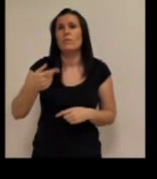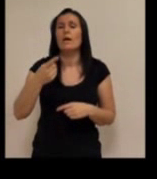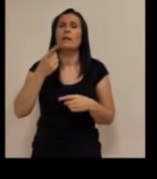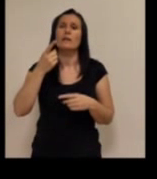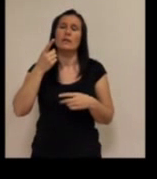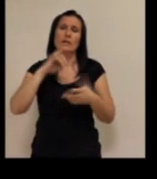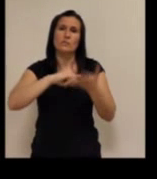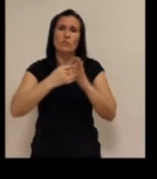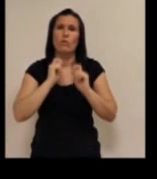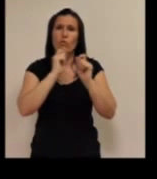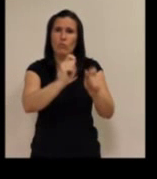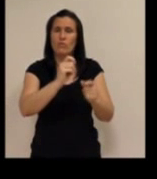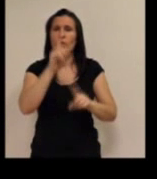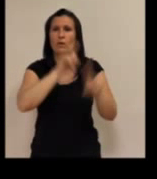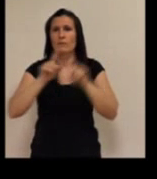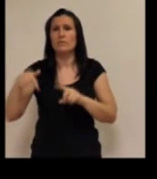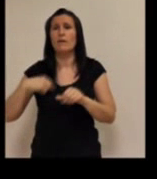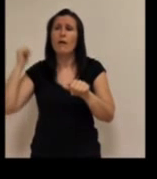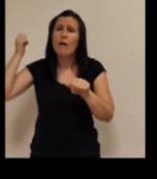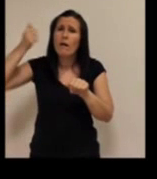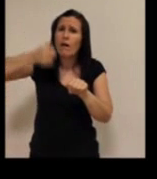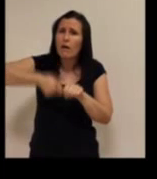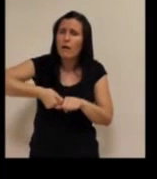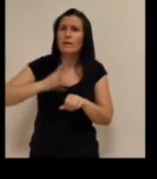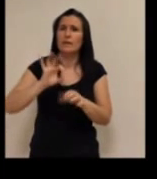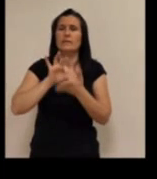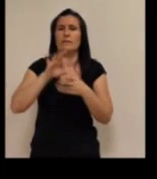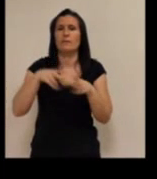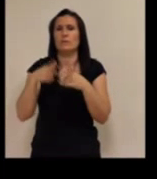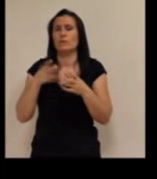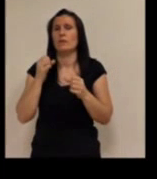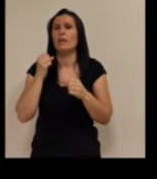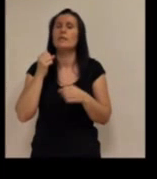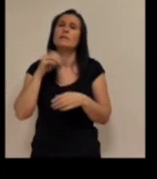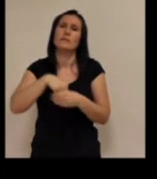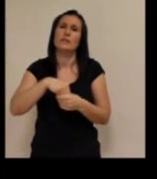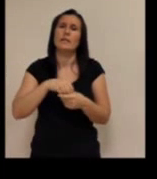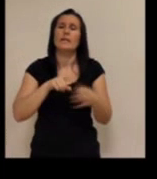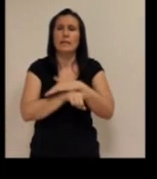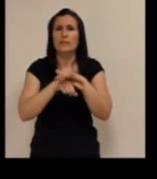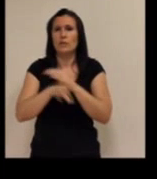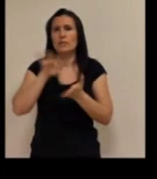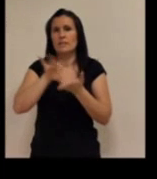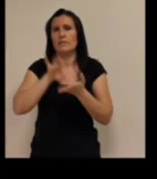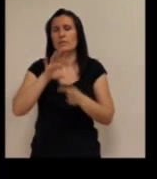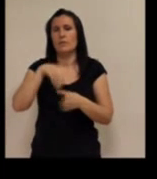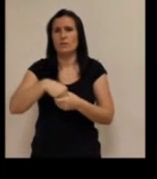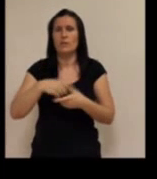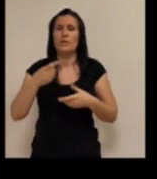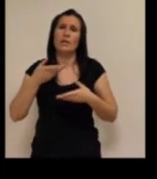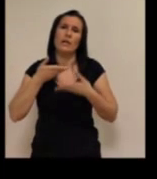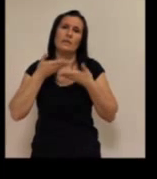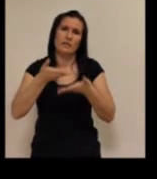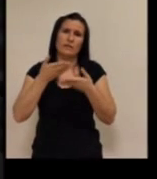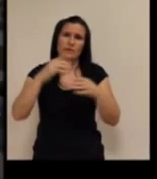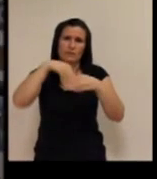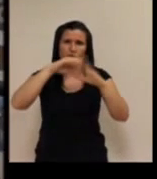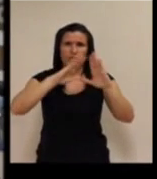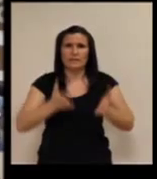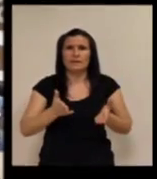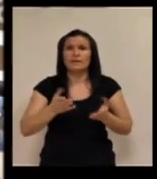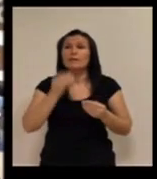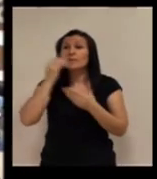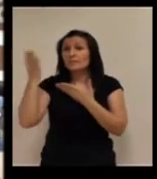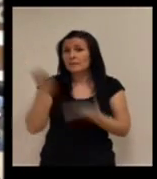conflictos y cuenta con una larga trayectoria en servicios sociales y en la gestión de servicios de teleasistencia domiciliaria. Bienvenida,